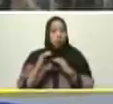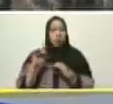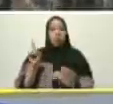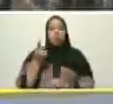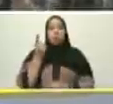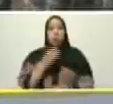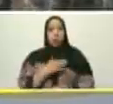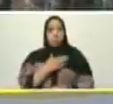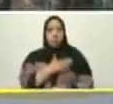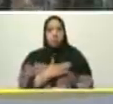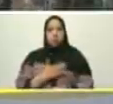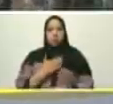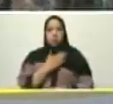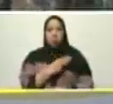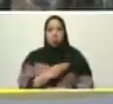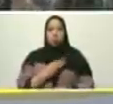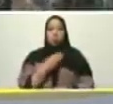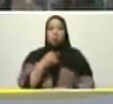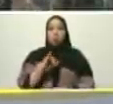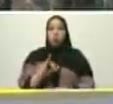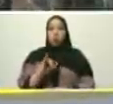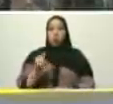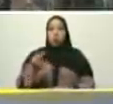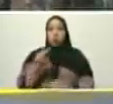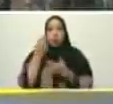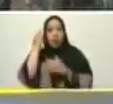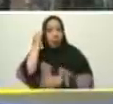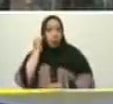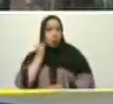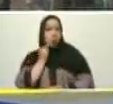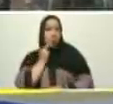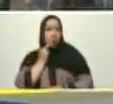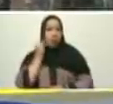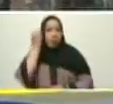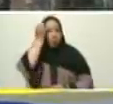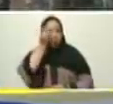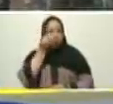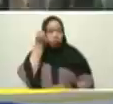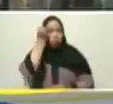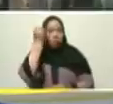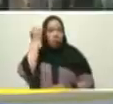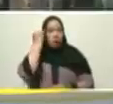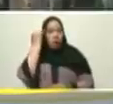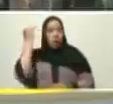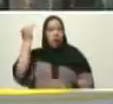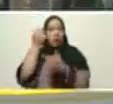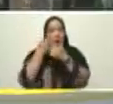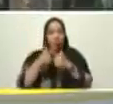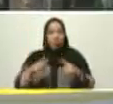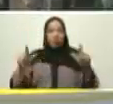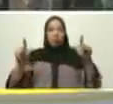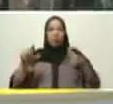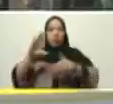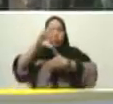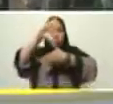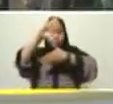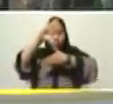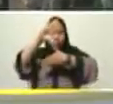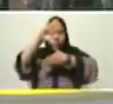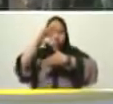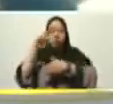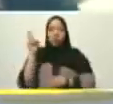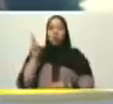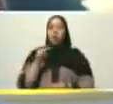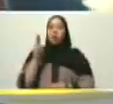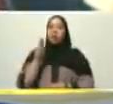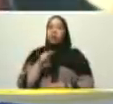estratégica del libertador Simón Bolívar de la independencia de América. Él nunca vio